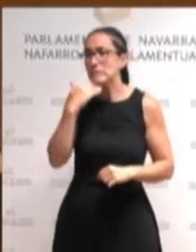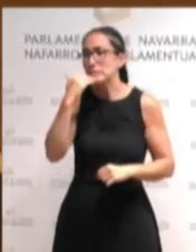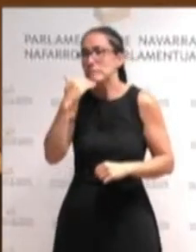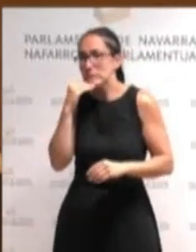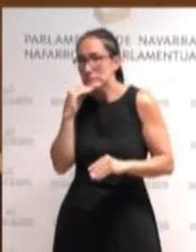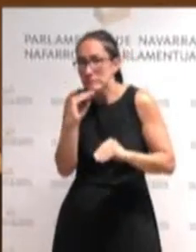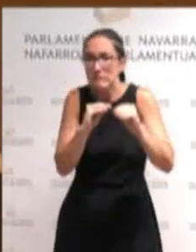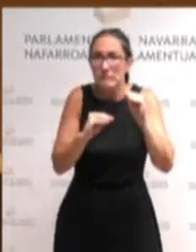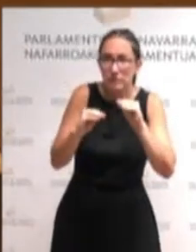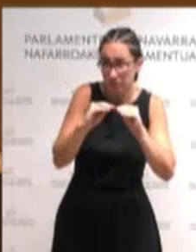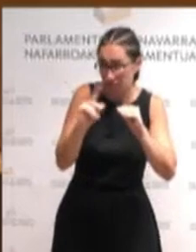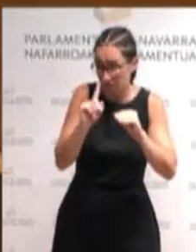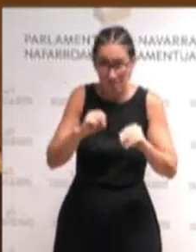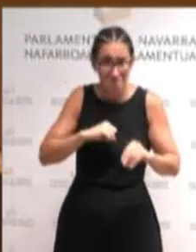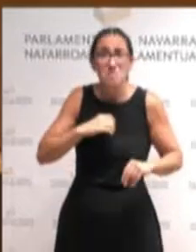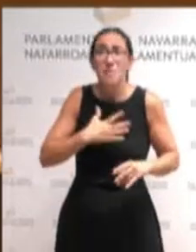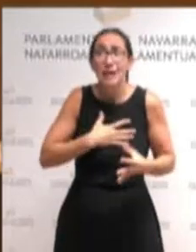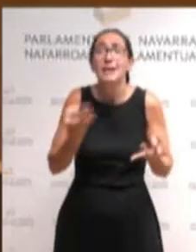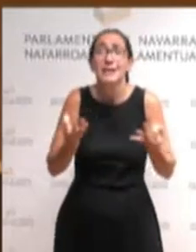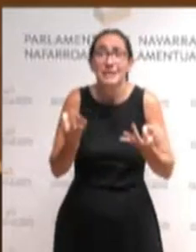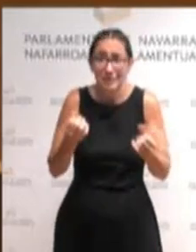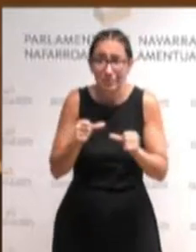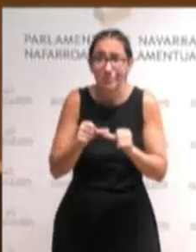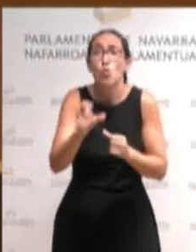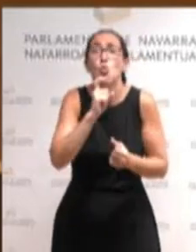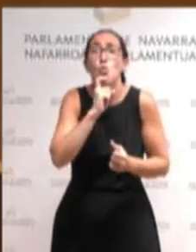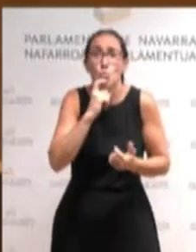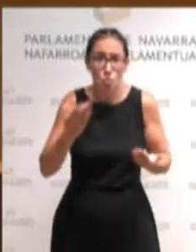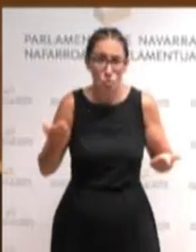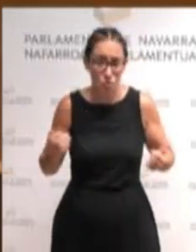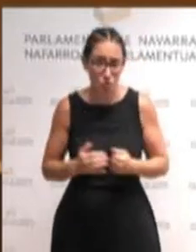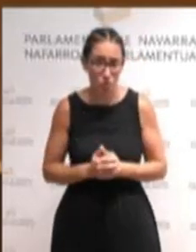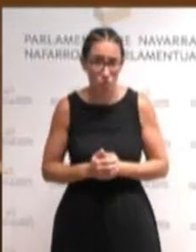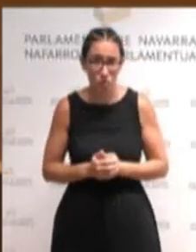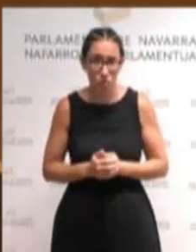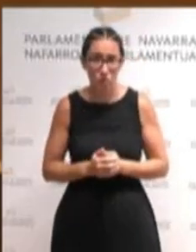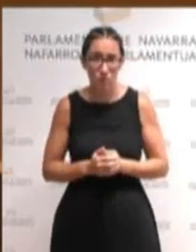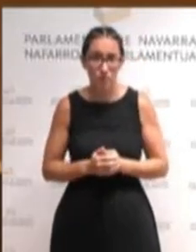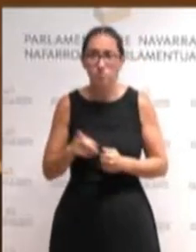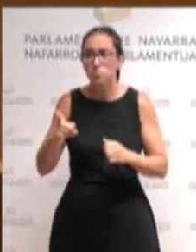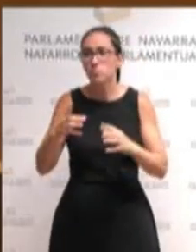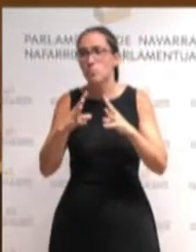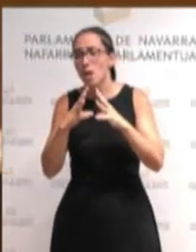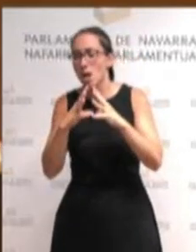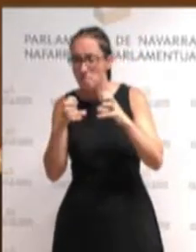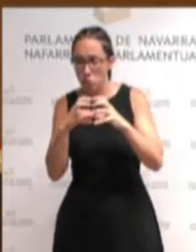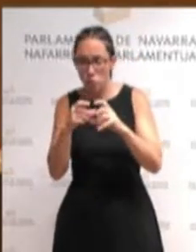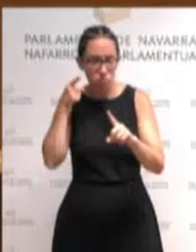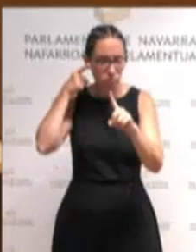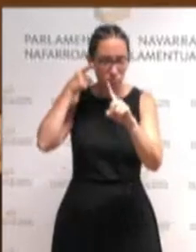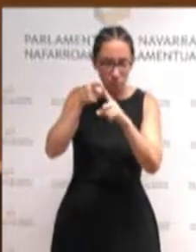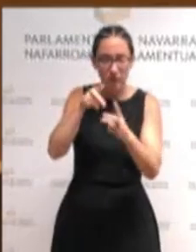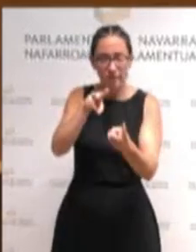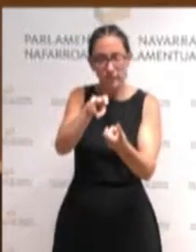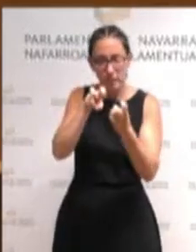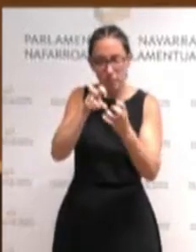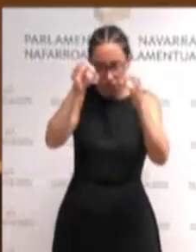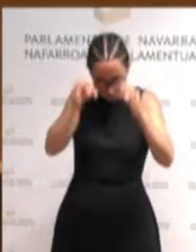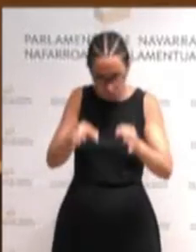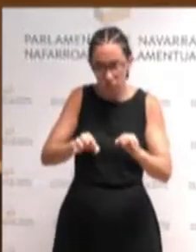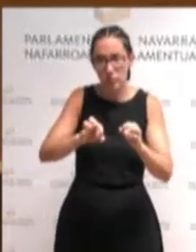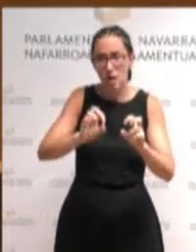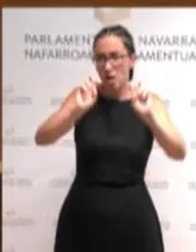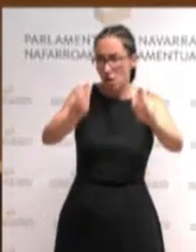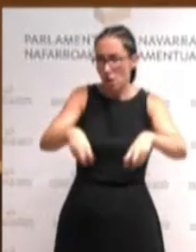puede ser hambre para mañana hasta ahora no han tenido la ambición de abordar una reforma fiscal que garantice